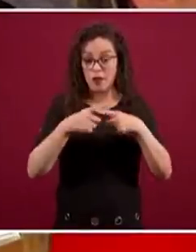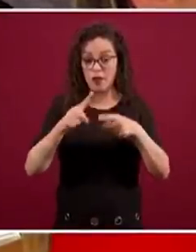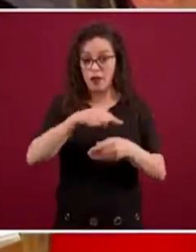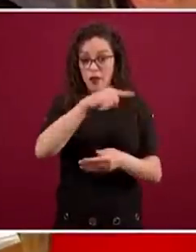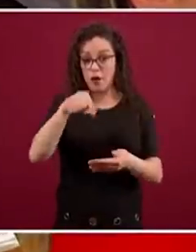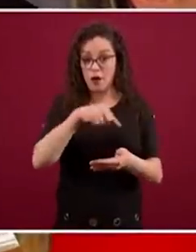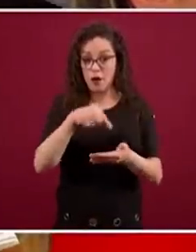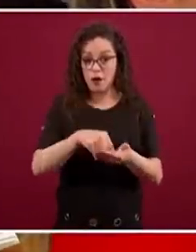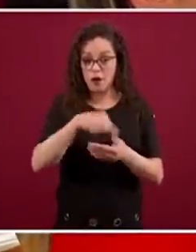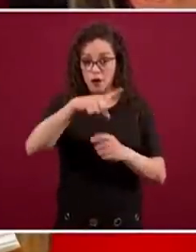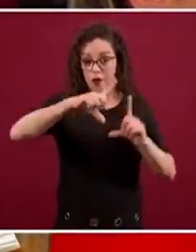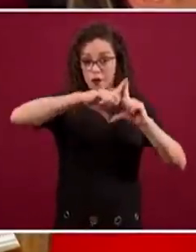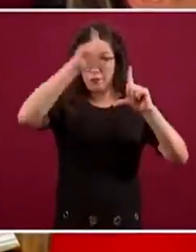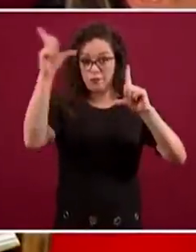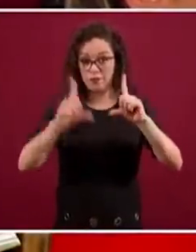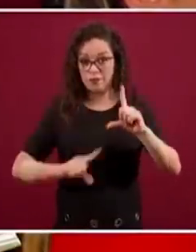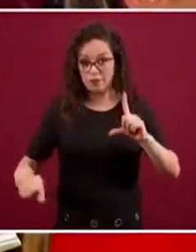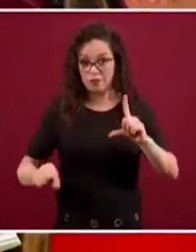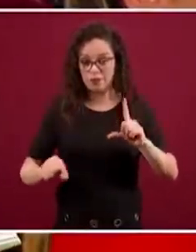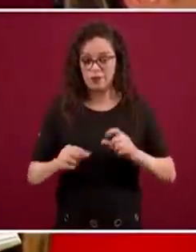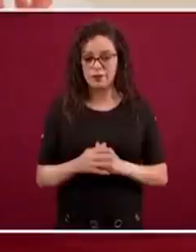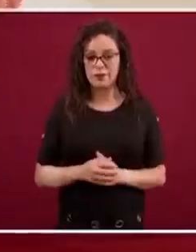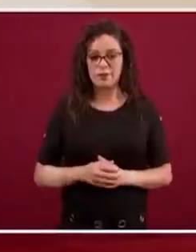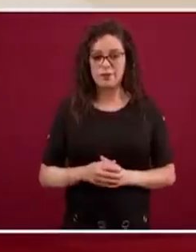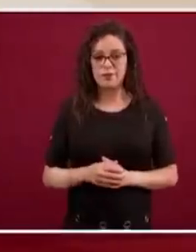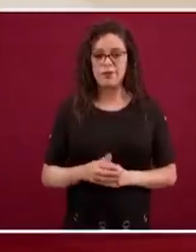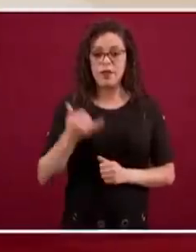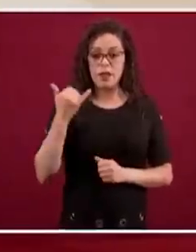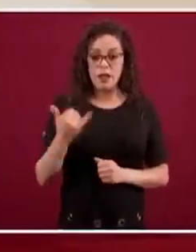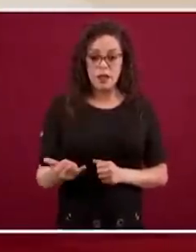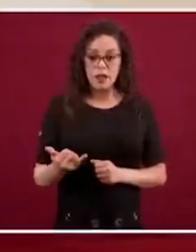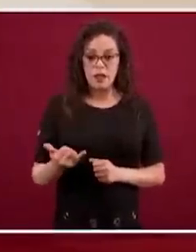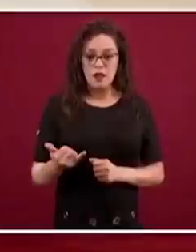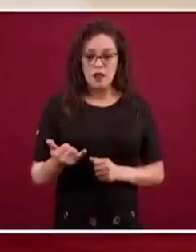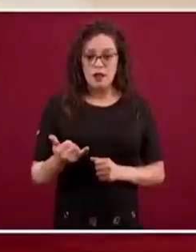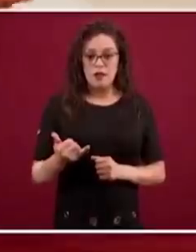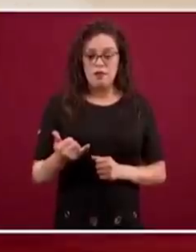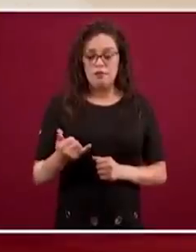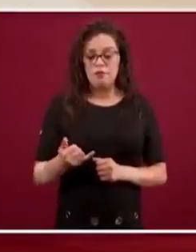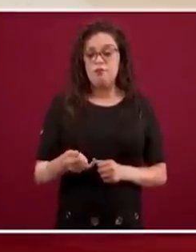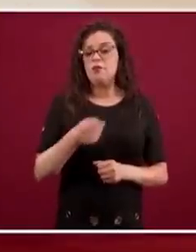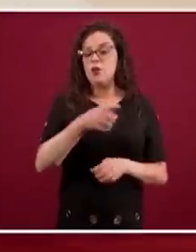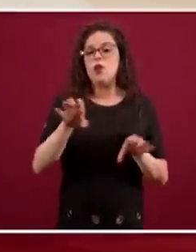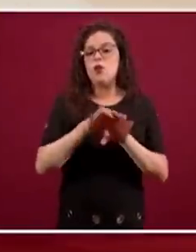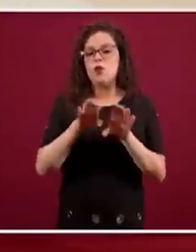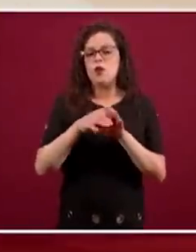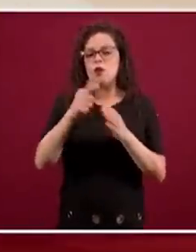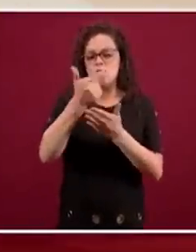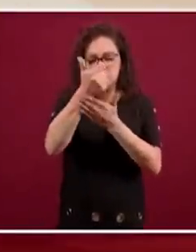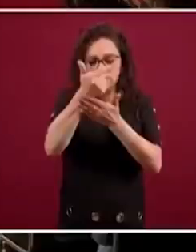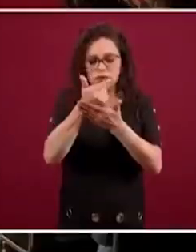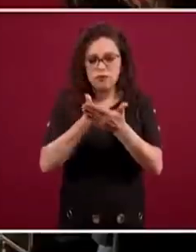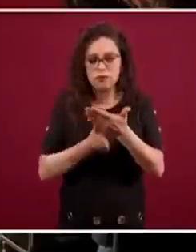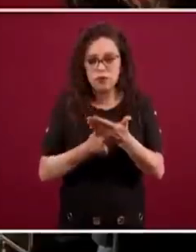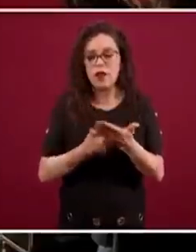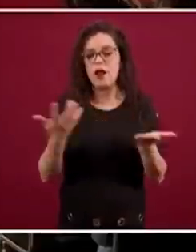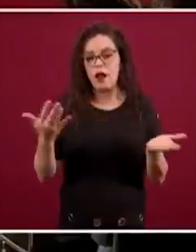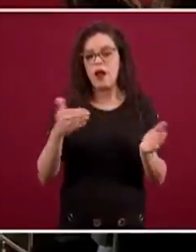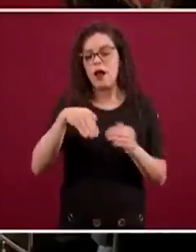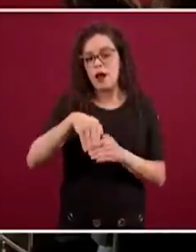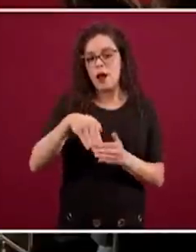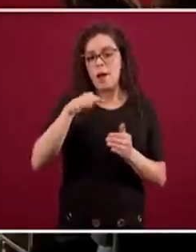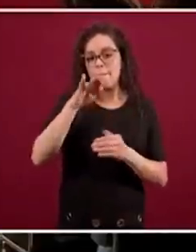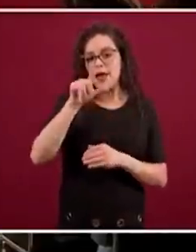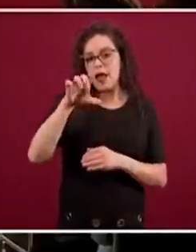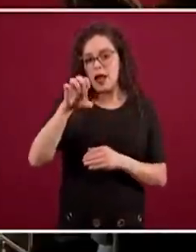regiones del país. Y en general los casos se cuentan por miles, cuando ya los regionalizamos vemos este